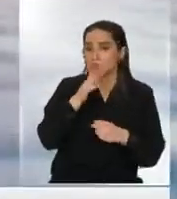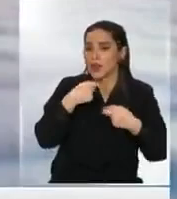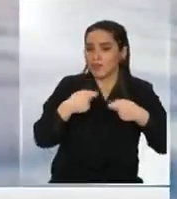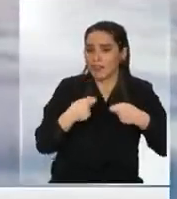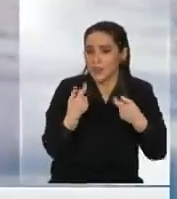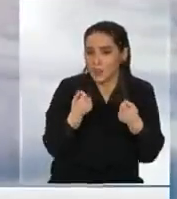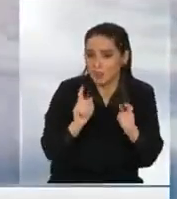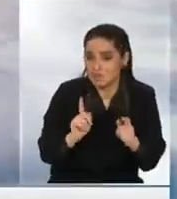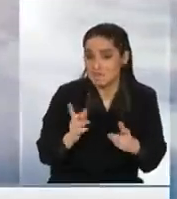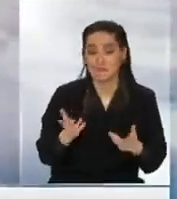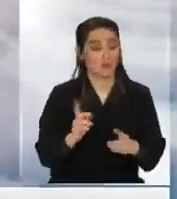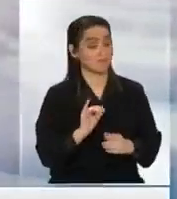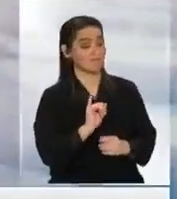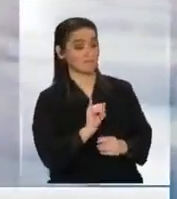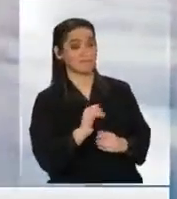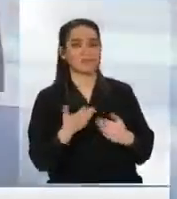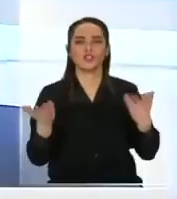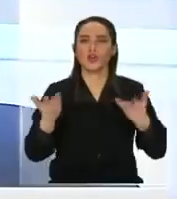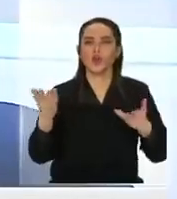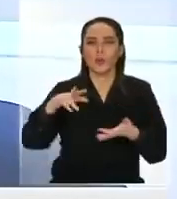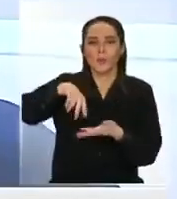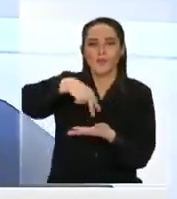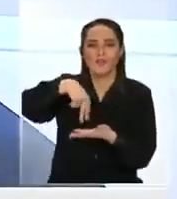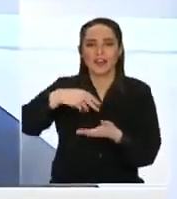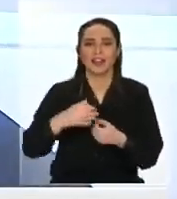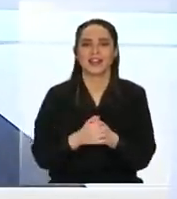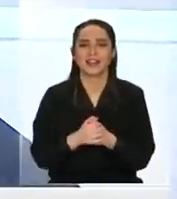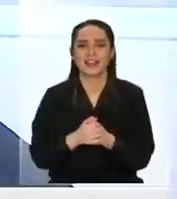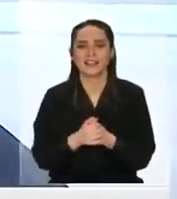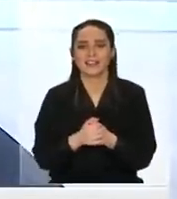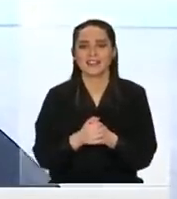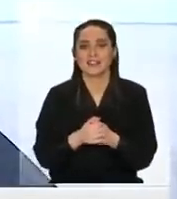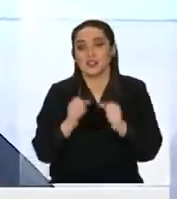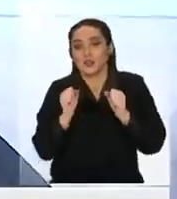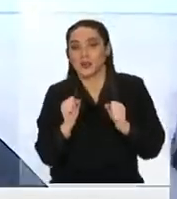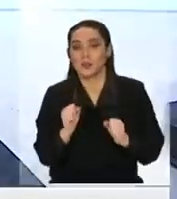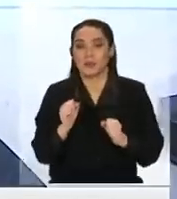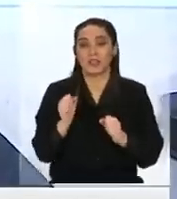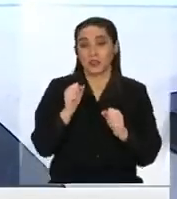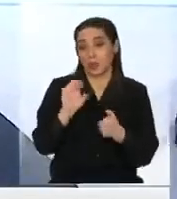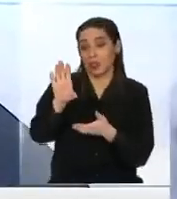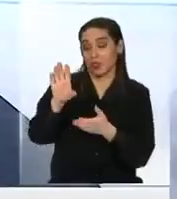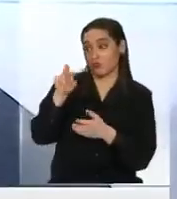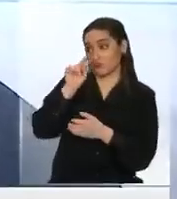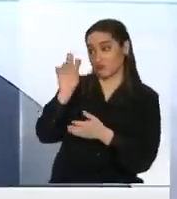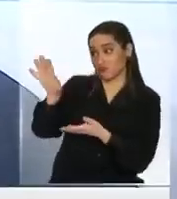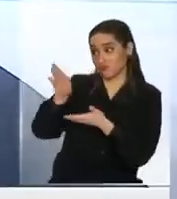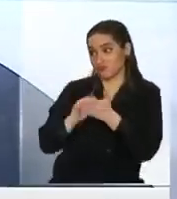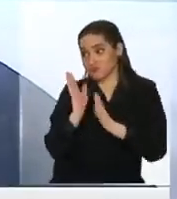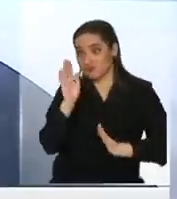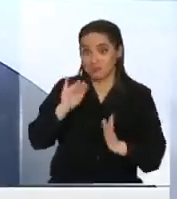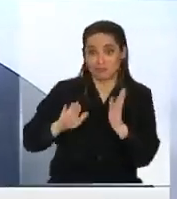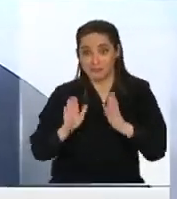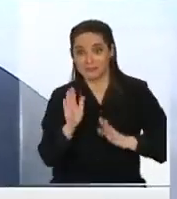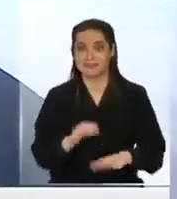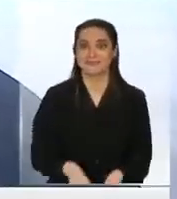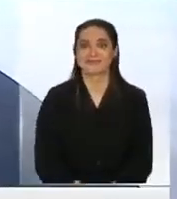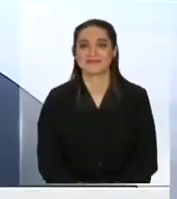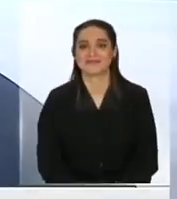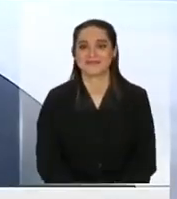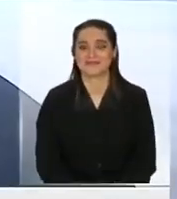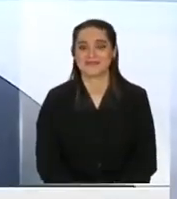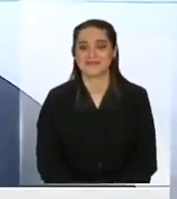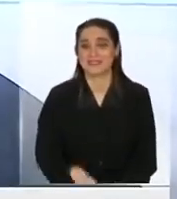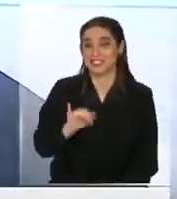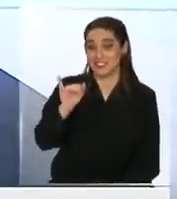bailaría Jado en la realidad con eso, o no? ¿Cómo se baila esa? Es como hacer el lado. Yo puedo copiar los pasos que están haciendo. Claro. Ese,